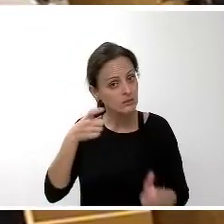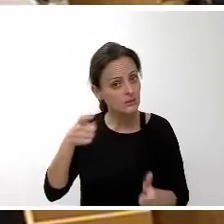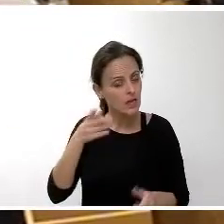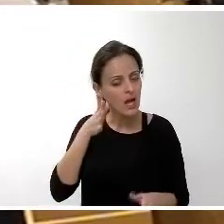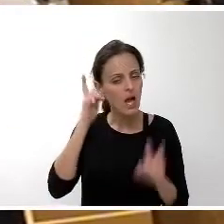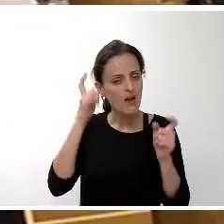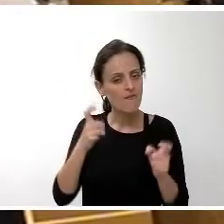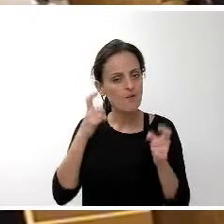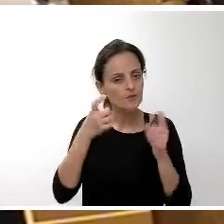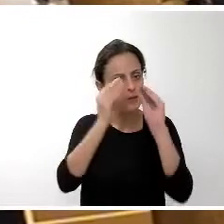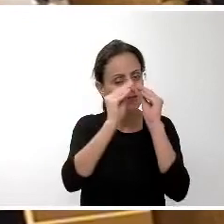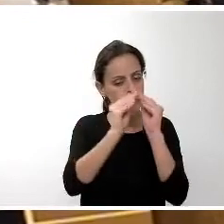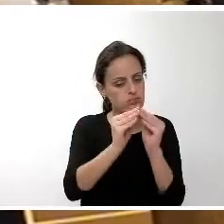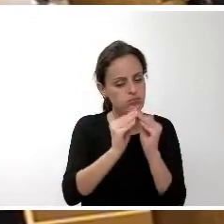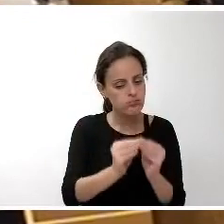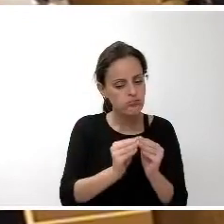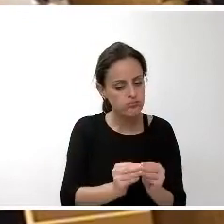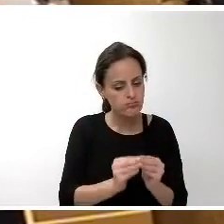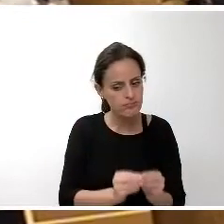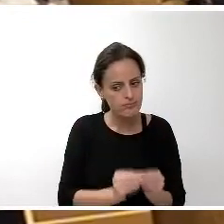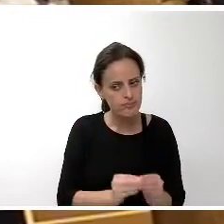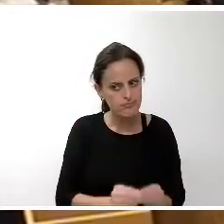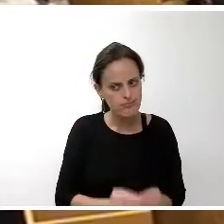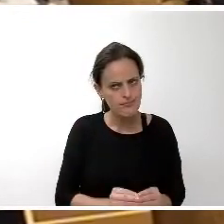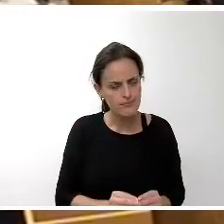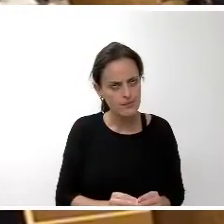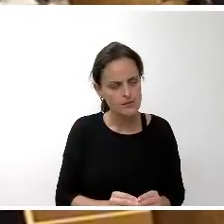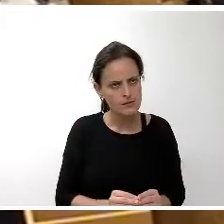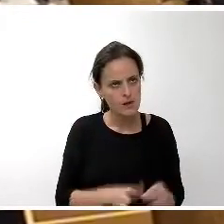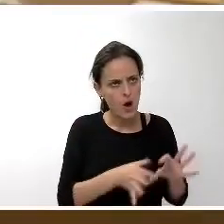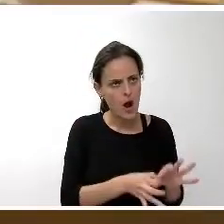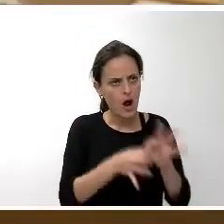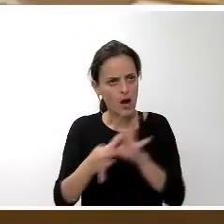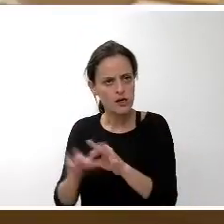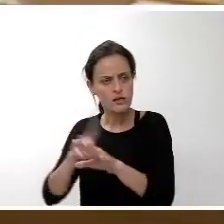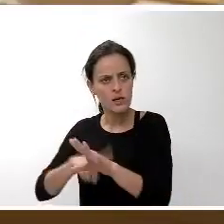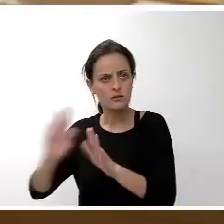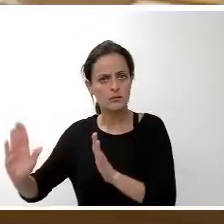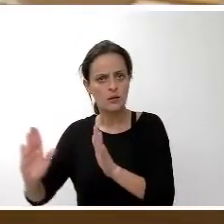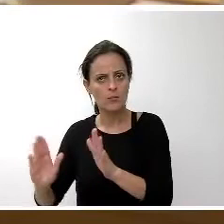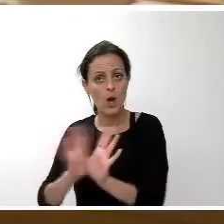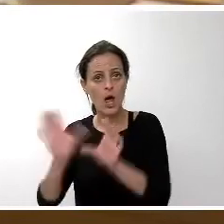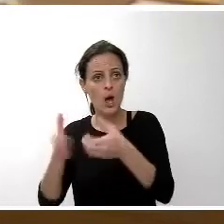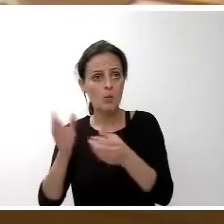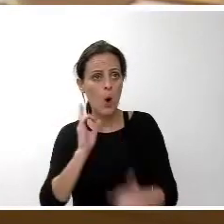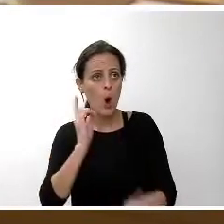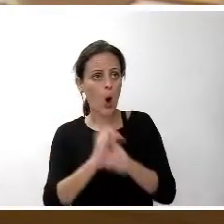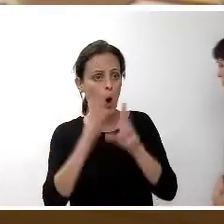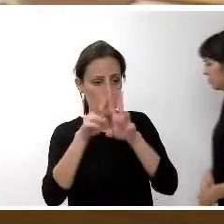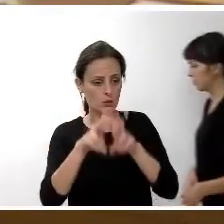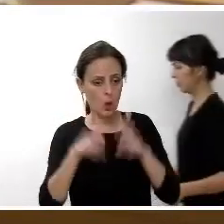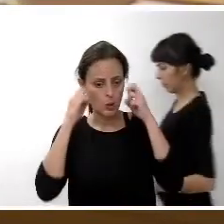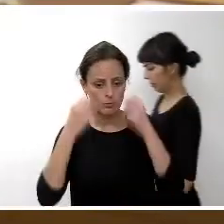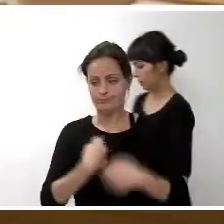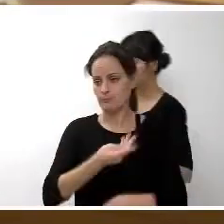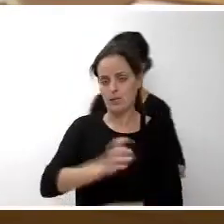notable de elaboración no se corresponde luego bien con el escasísimo plazo de tiempo del cual hemos dispuesto grupos de la oposición para poderlo estudiar a fondo